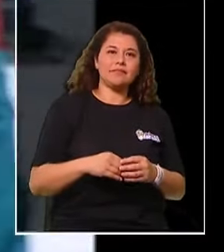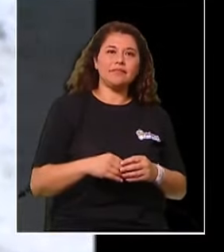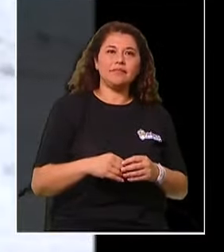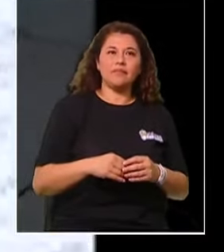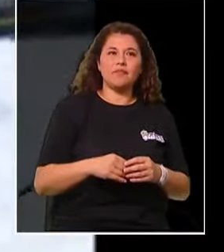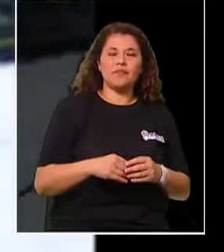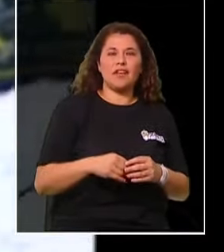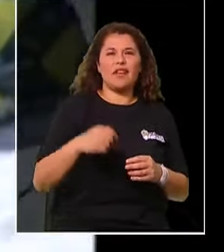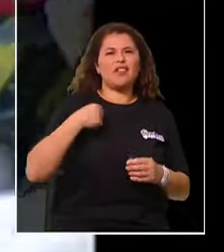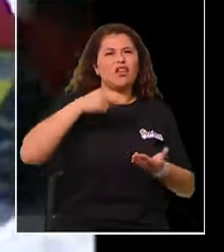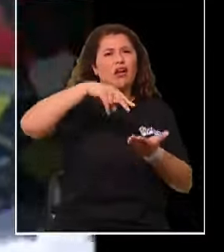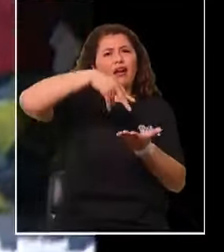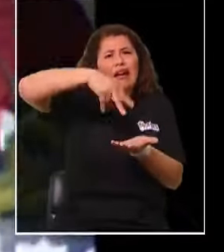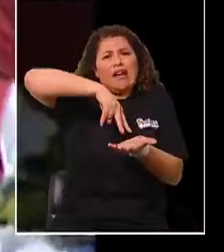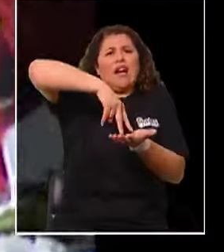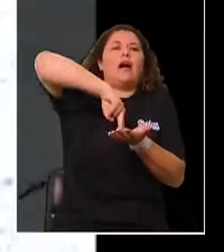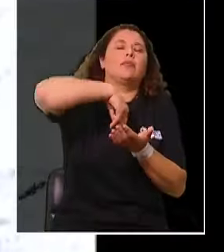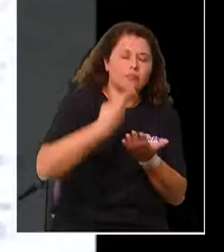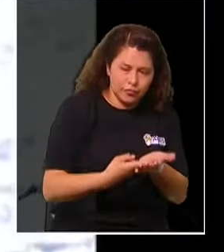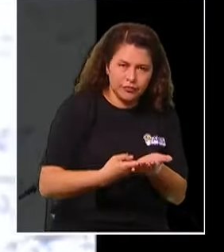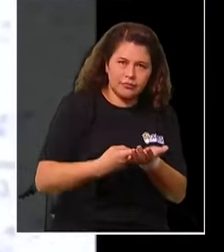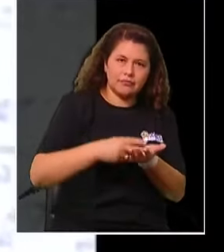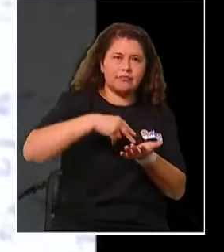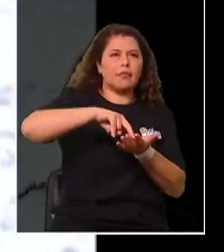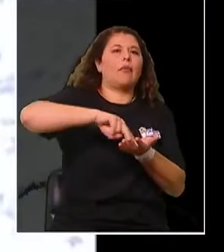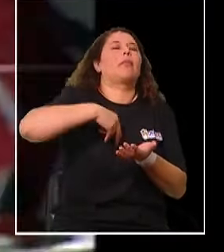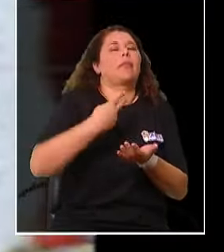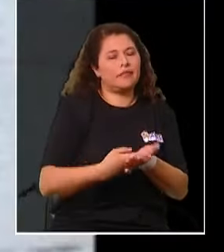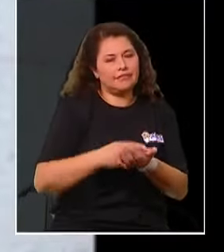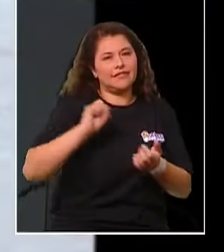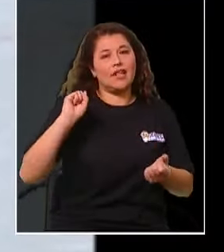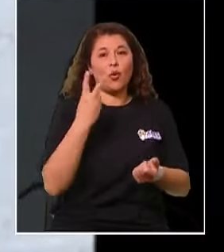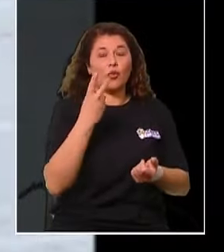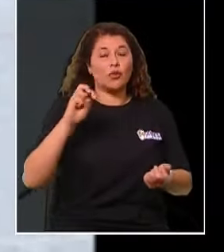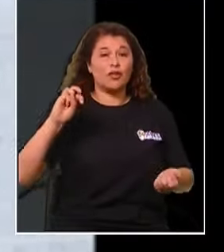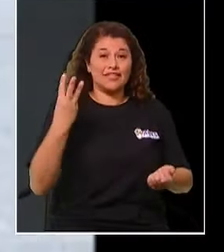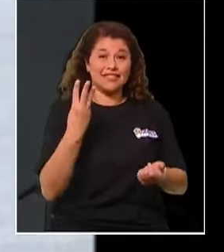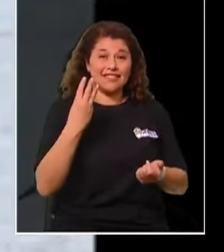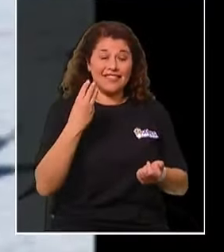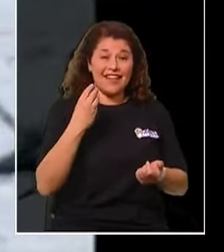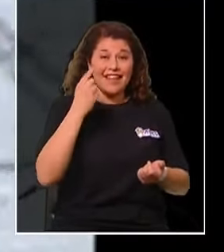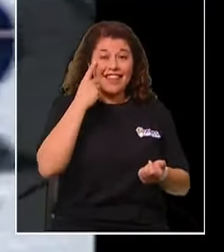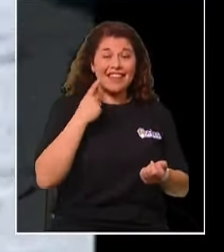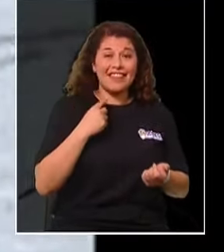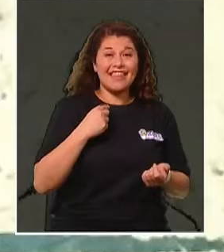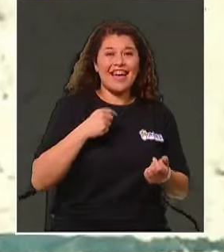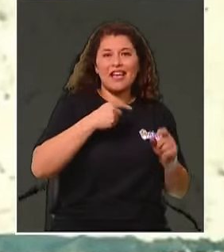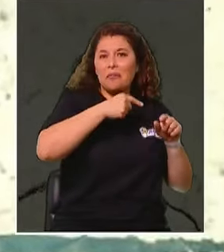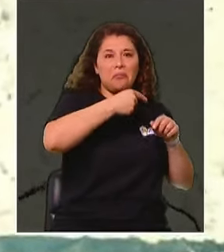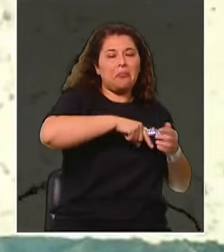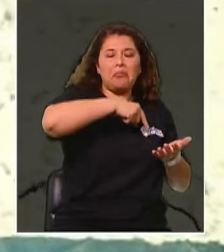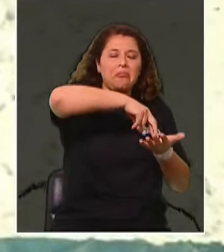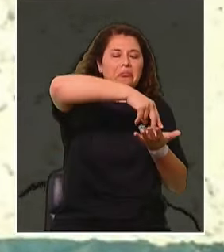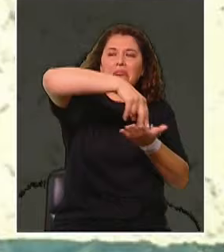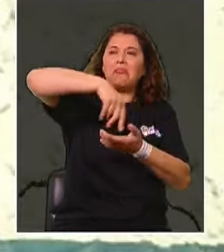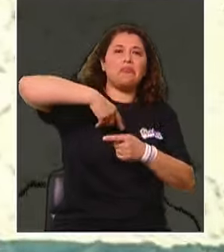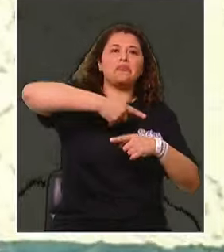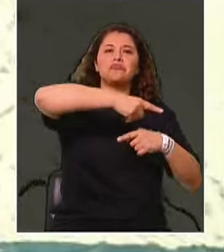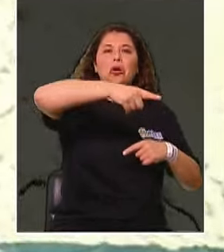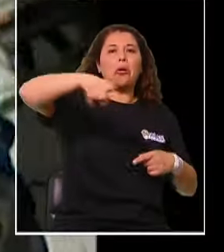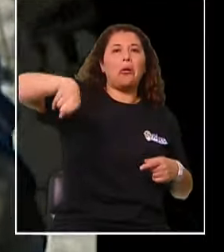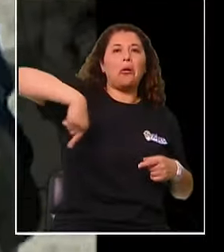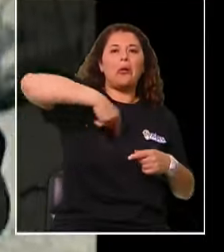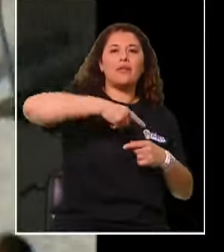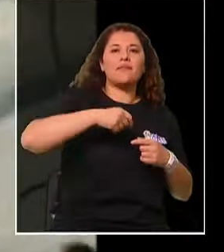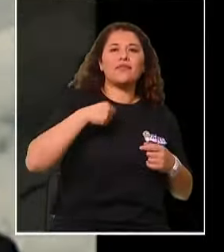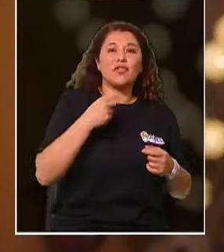Me caía cada rato. Después ya como el segundo o tercer día ya y andaba por todos lados ya. La primera vez que subí yo volví.